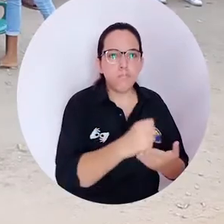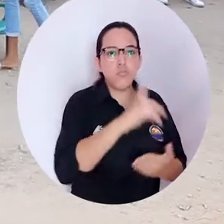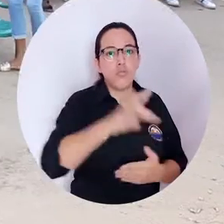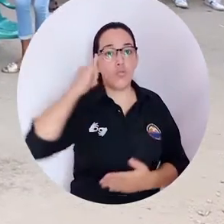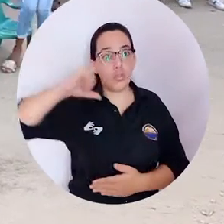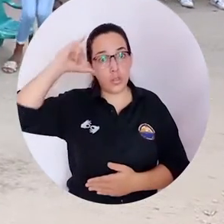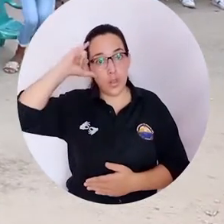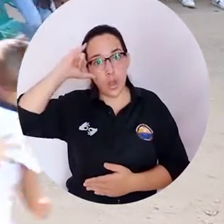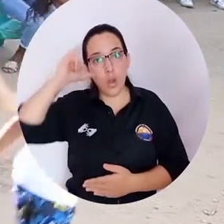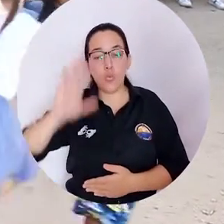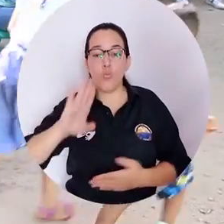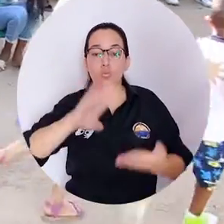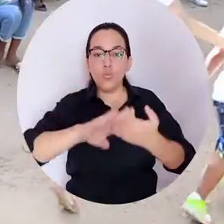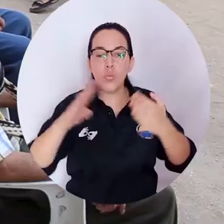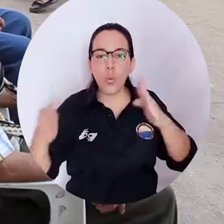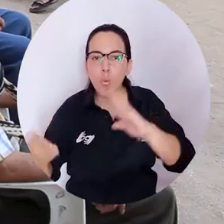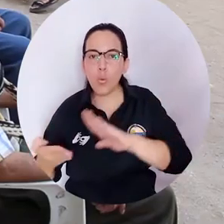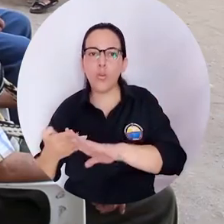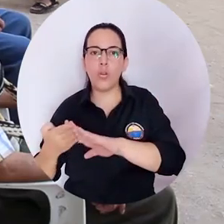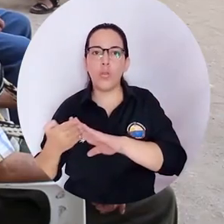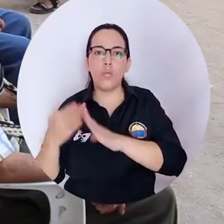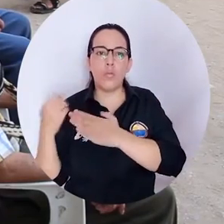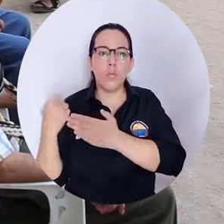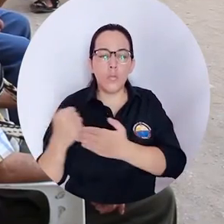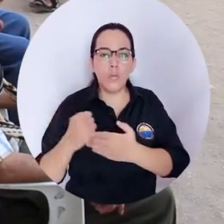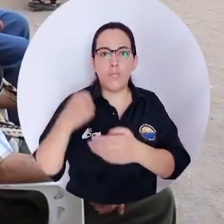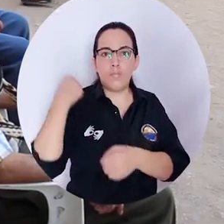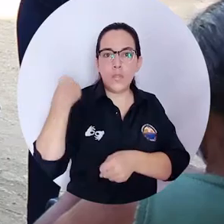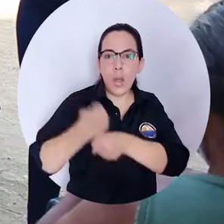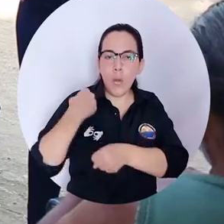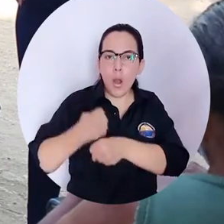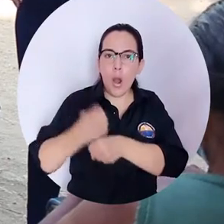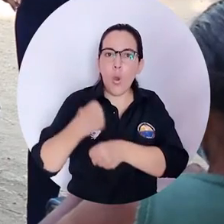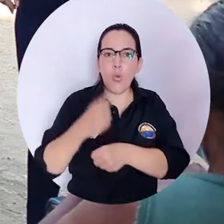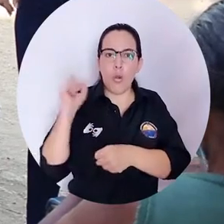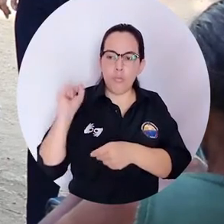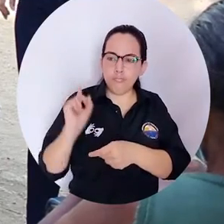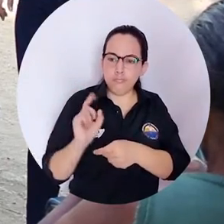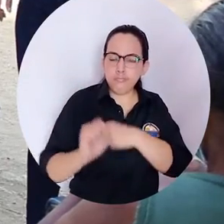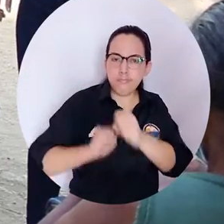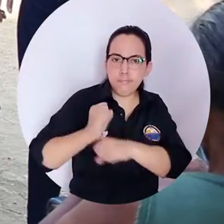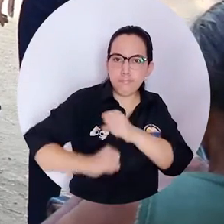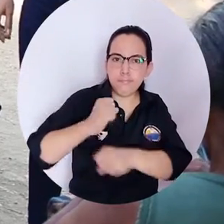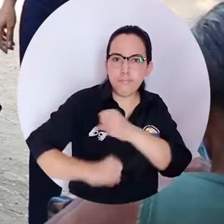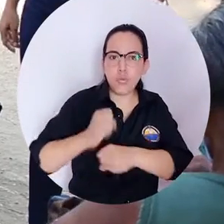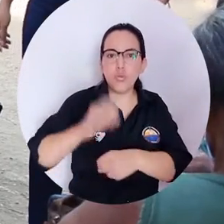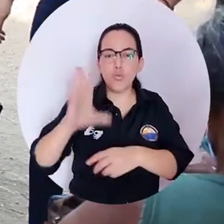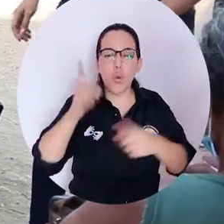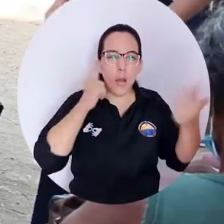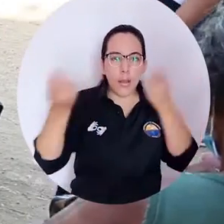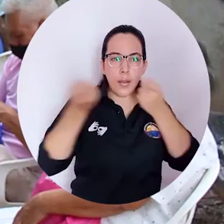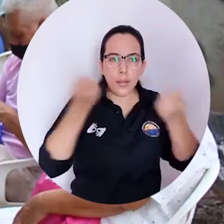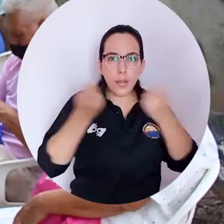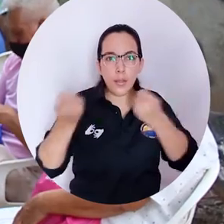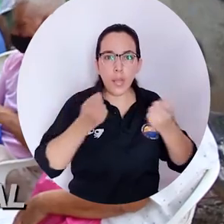a la comunidad con la cual hemos venido trabajando a lo largo de todos estos años a través de las estrategias Canitas